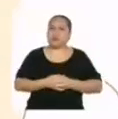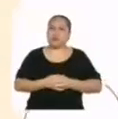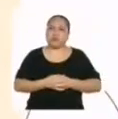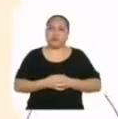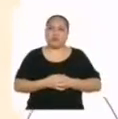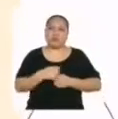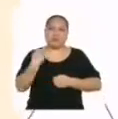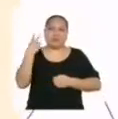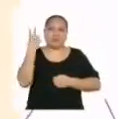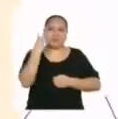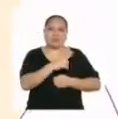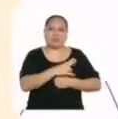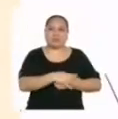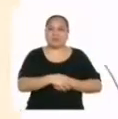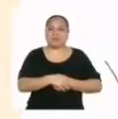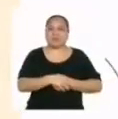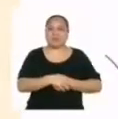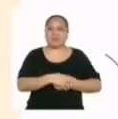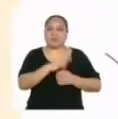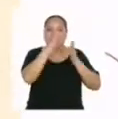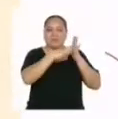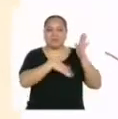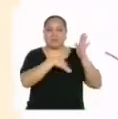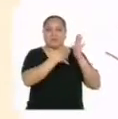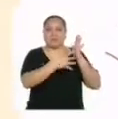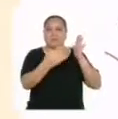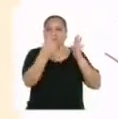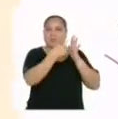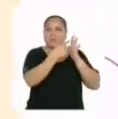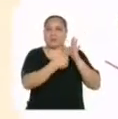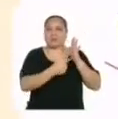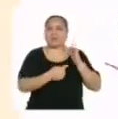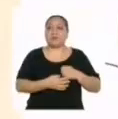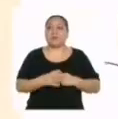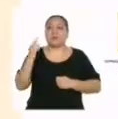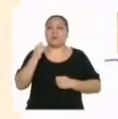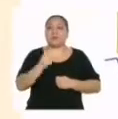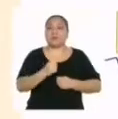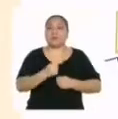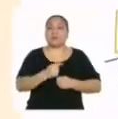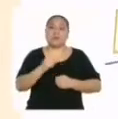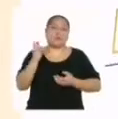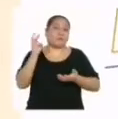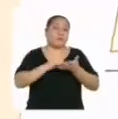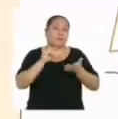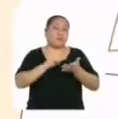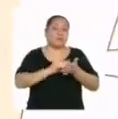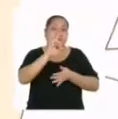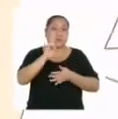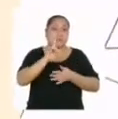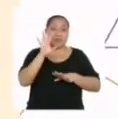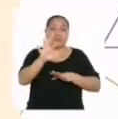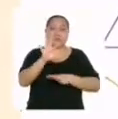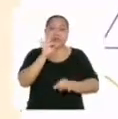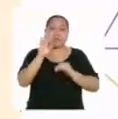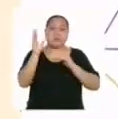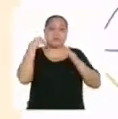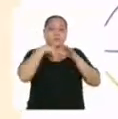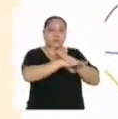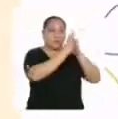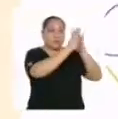Veamos el siguiente cuadro. Estas son las secciones más frecuentes que encontraremos.